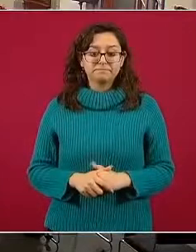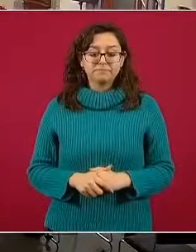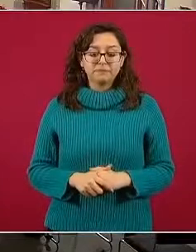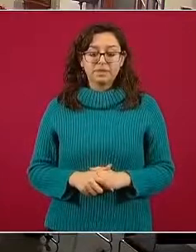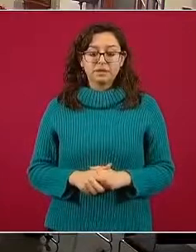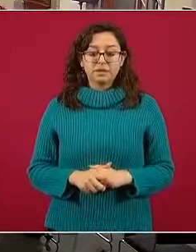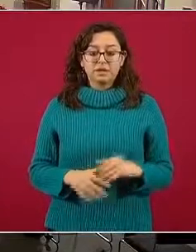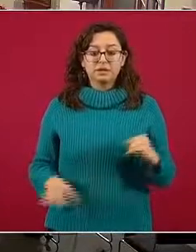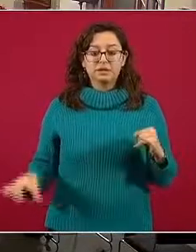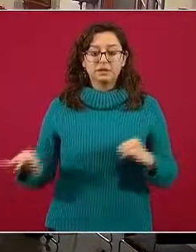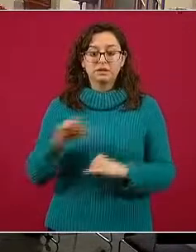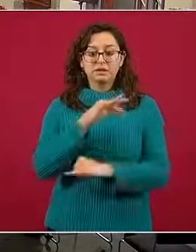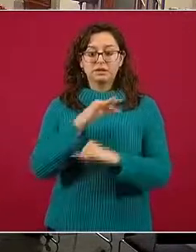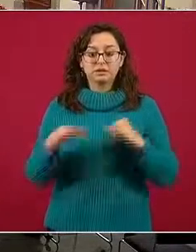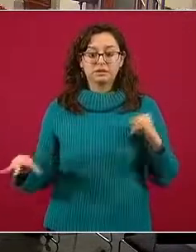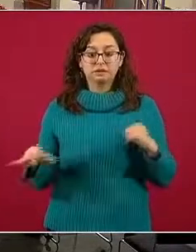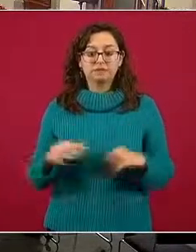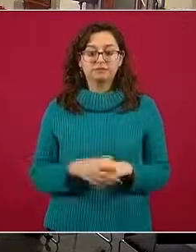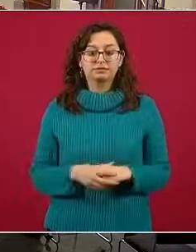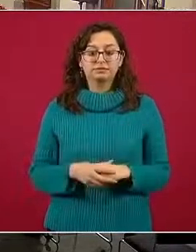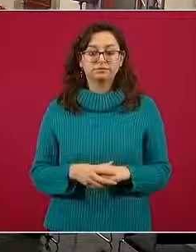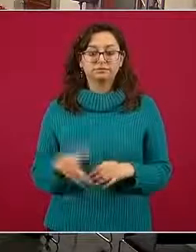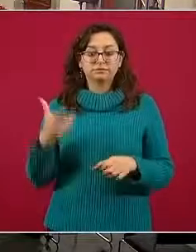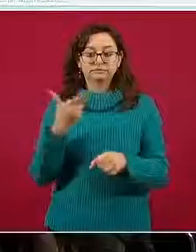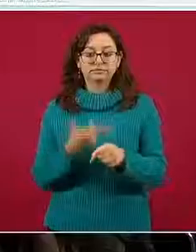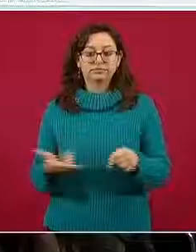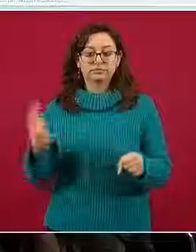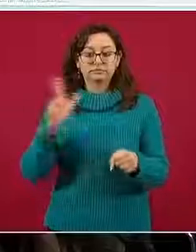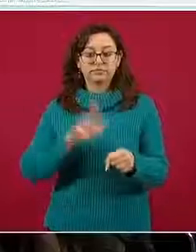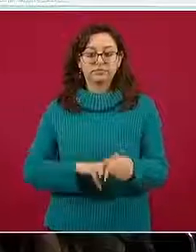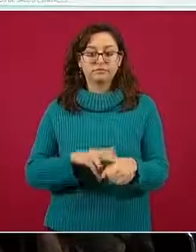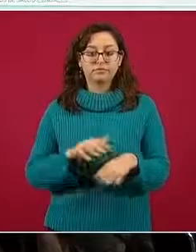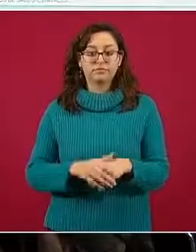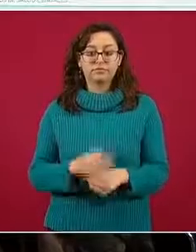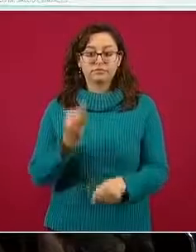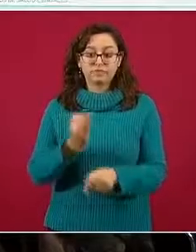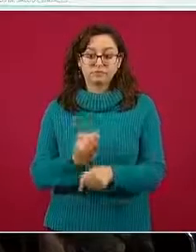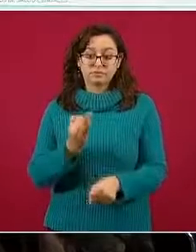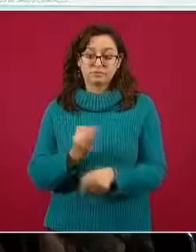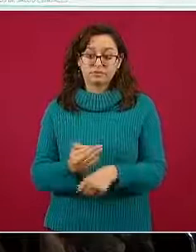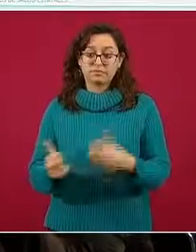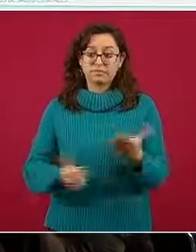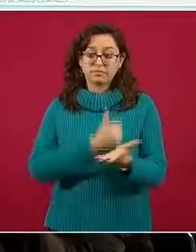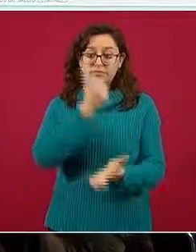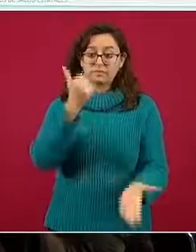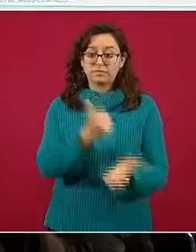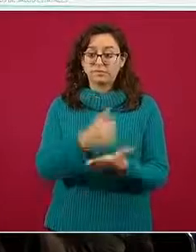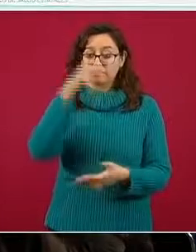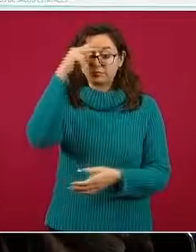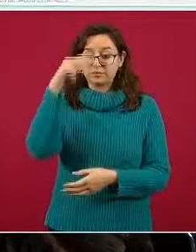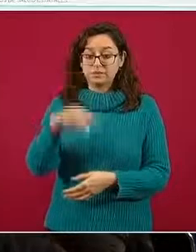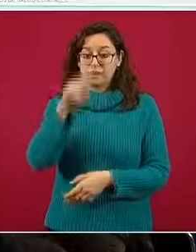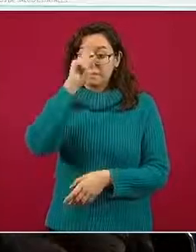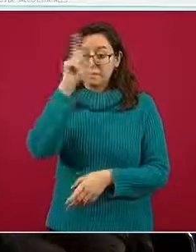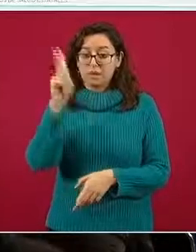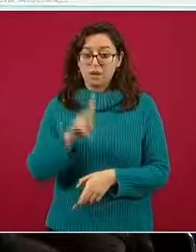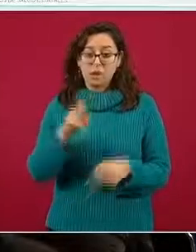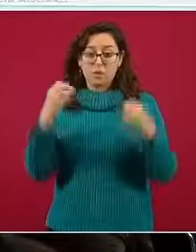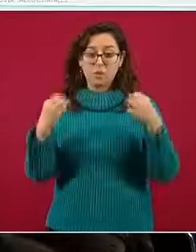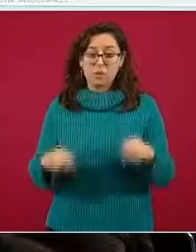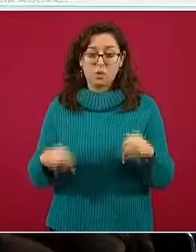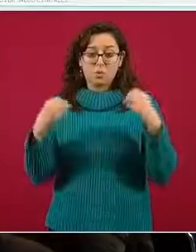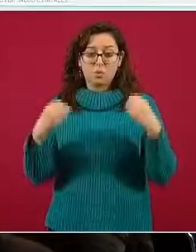Finalmente, la ocupación hospitalaria, la Ciudad de México ocupa en este momento el primer lugar en ocupación